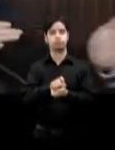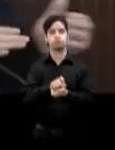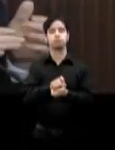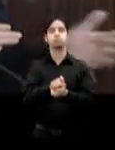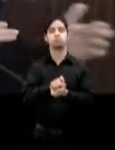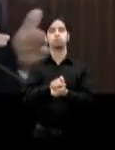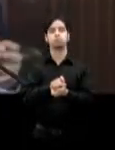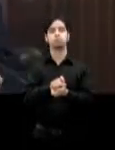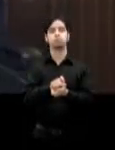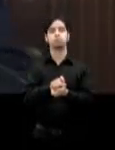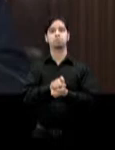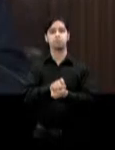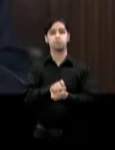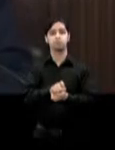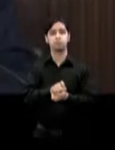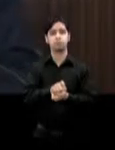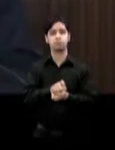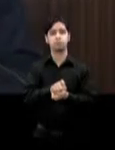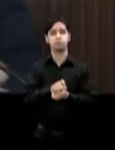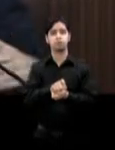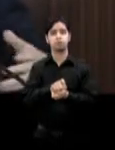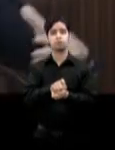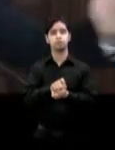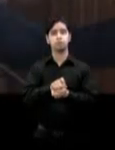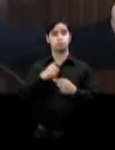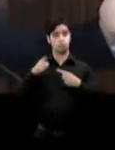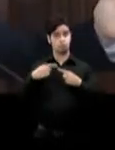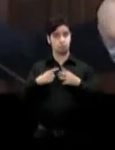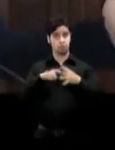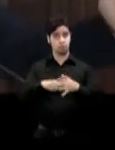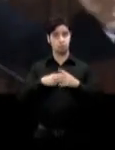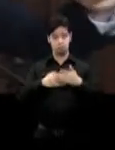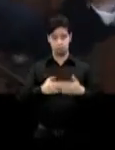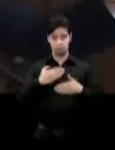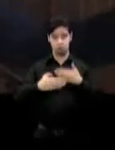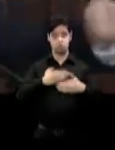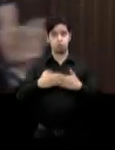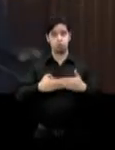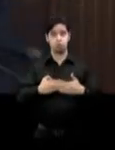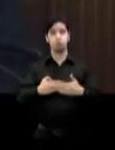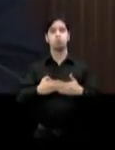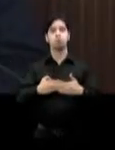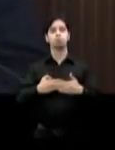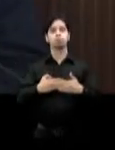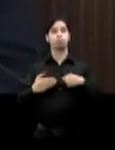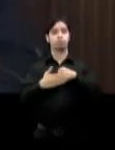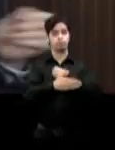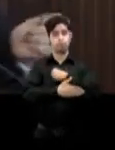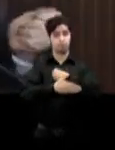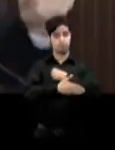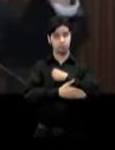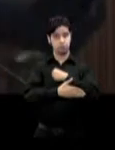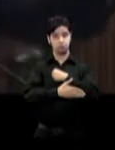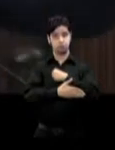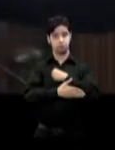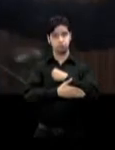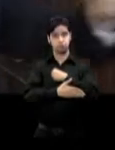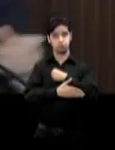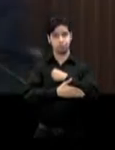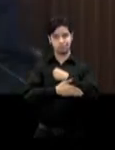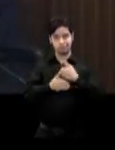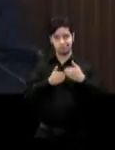CAFTA entre 2006 y 2007, comienza un proceso en donde los países de la región comienzan a tener un acceso